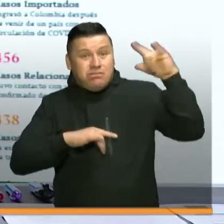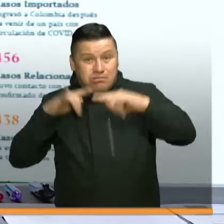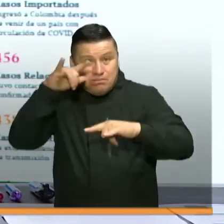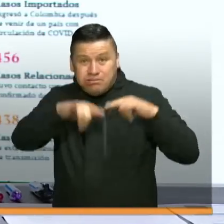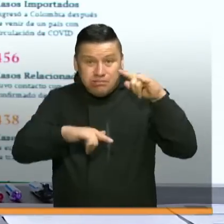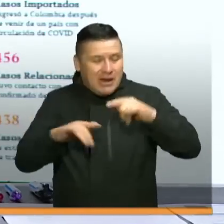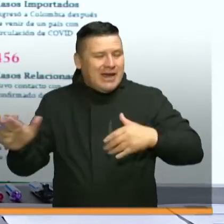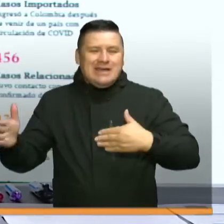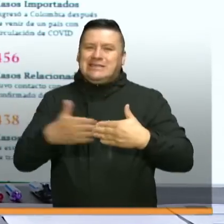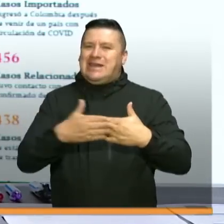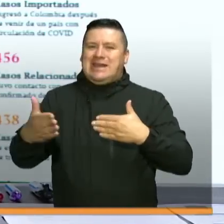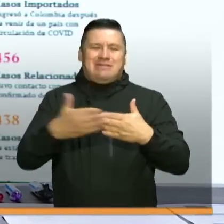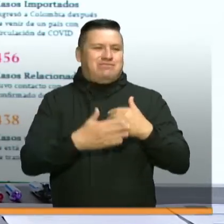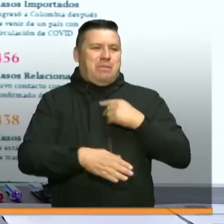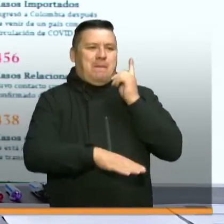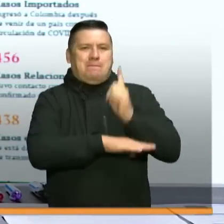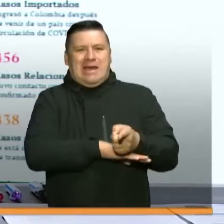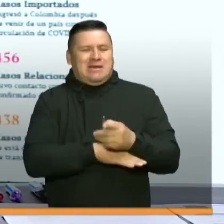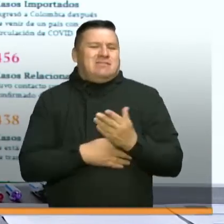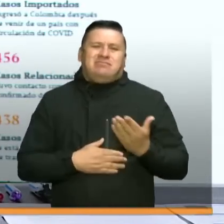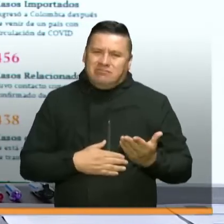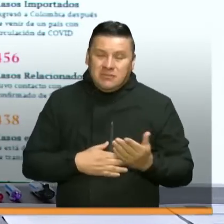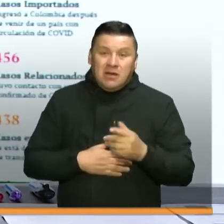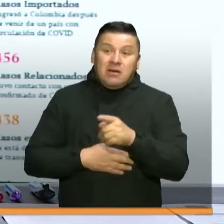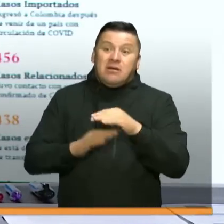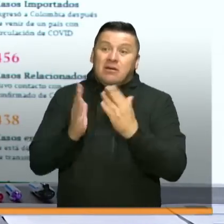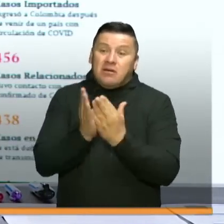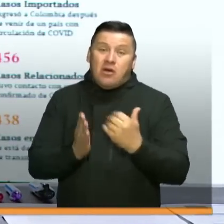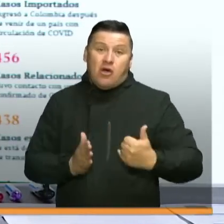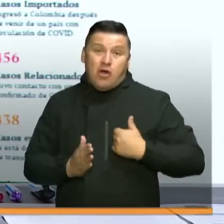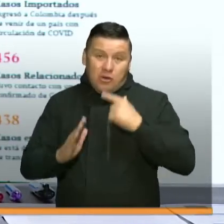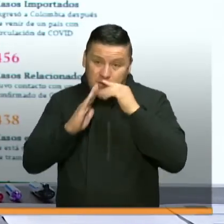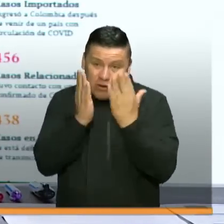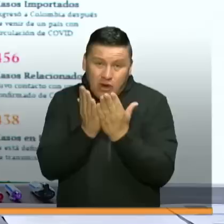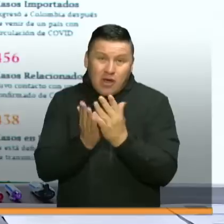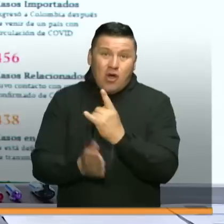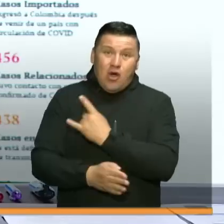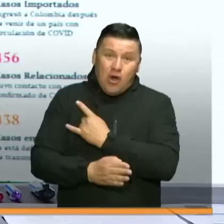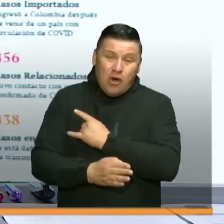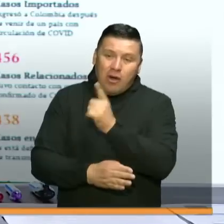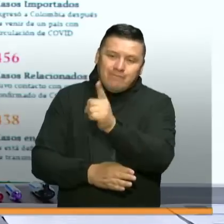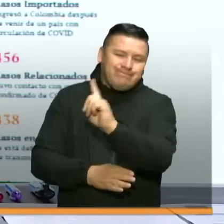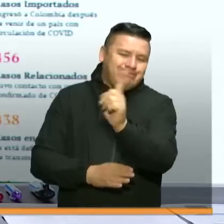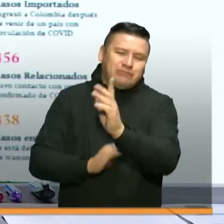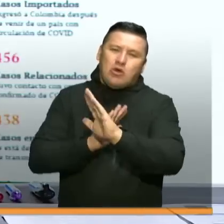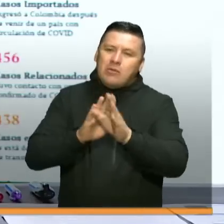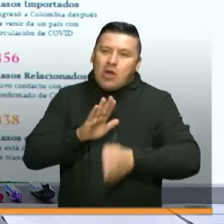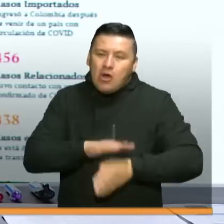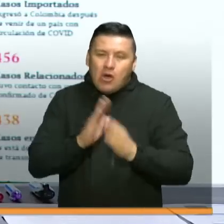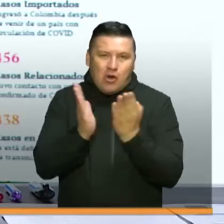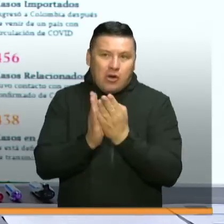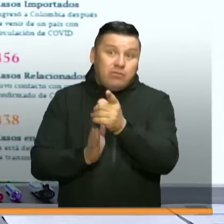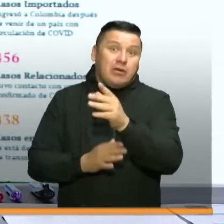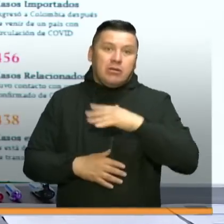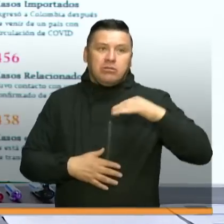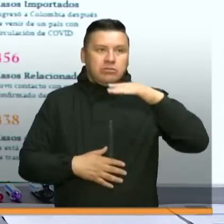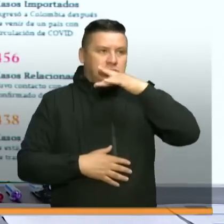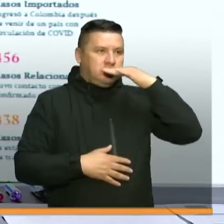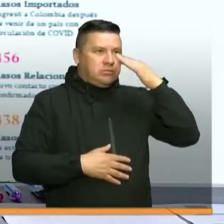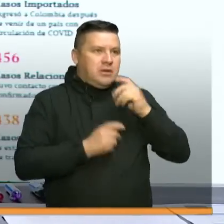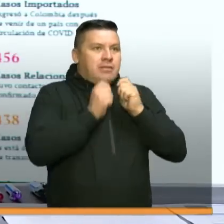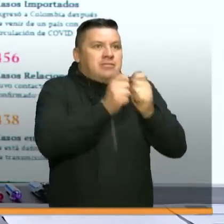Fue también lo que nos llevó a nosotros a sacar niños y jóvenes de los colegios y universidades porque son un vector también de